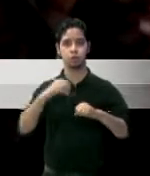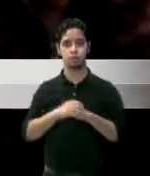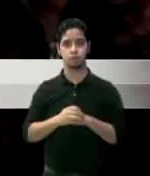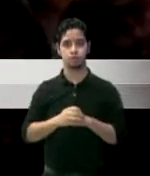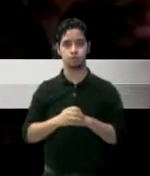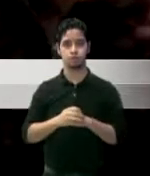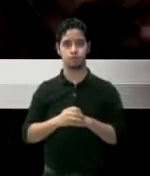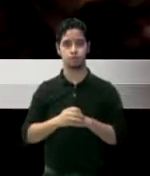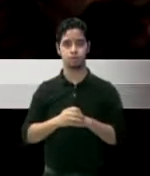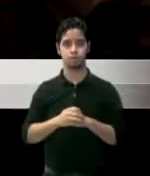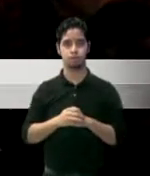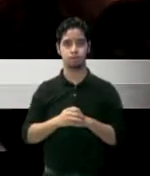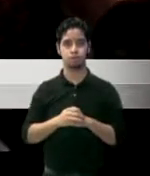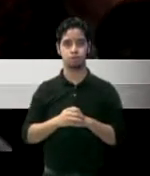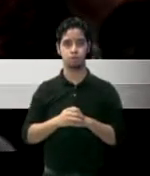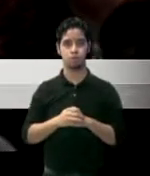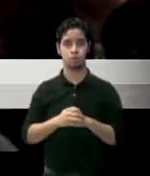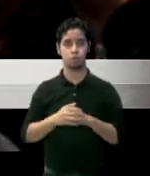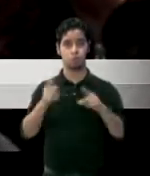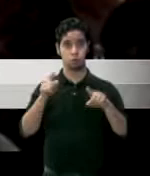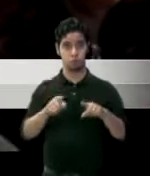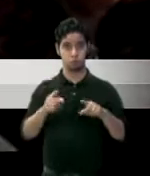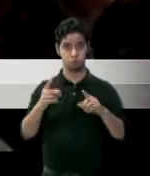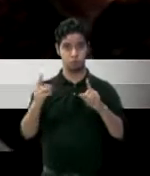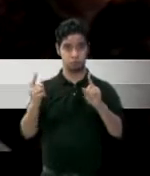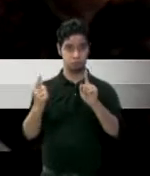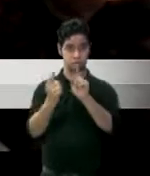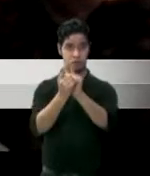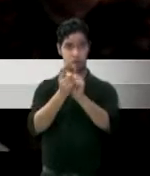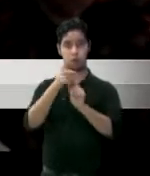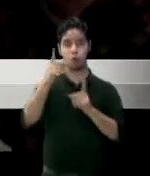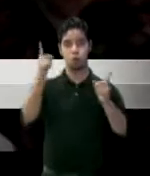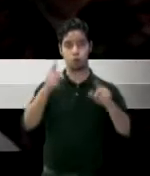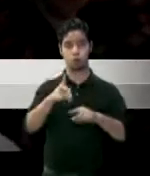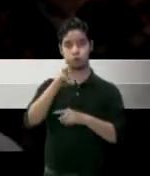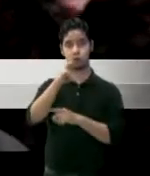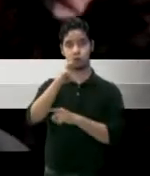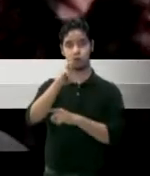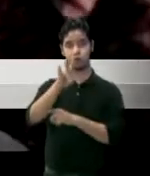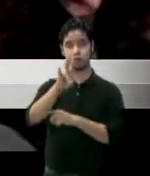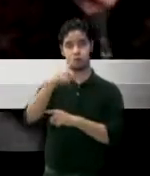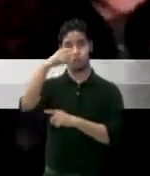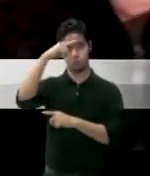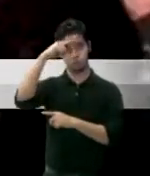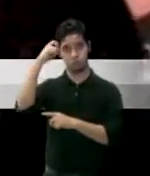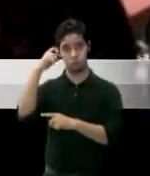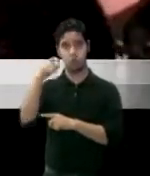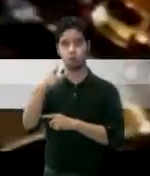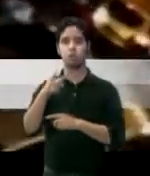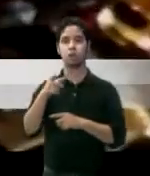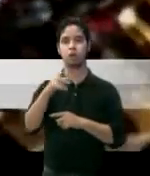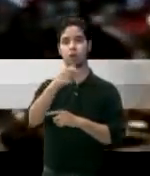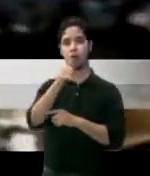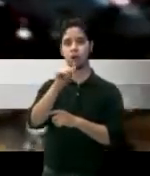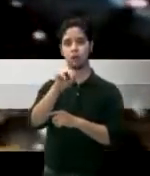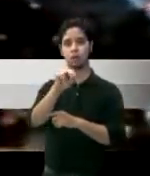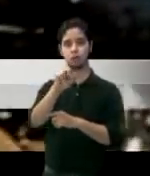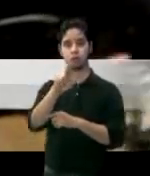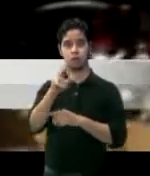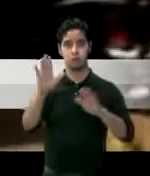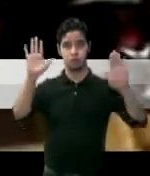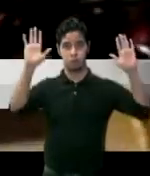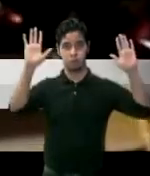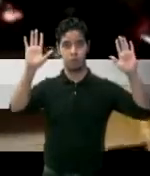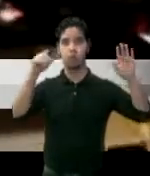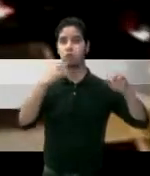seguridad, durante el encuentro fatal del 17 de julio, Garner levantó ambas manos y le dijo a los oficiales que no